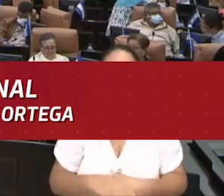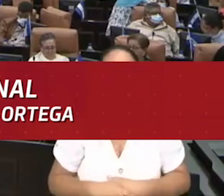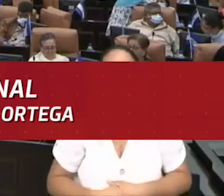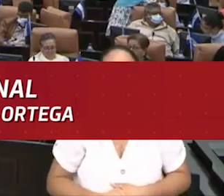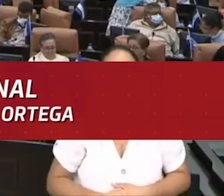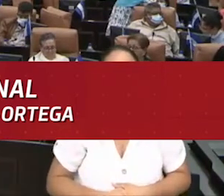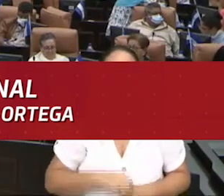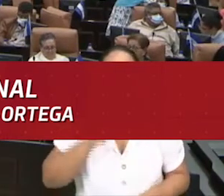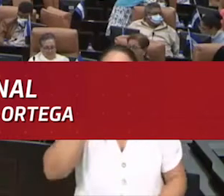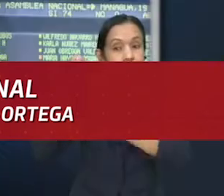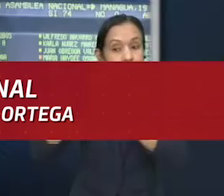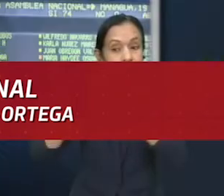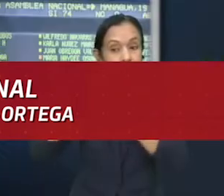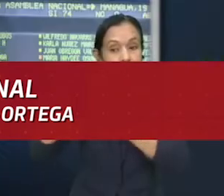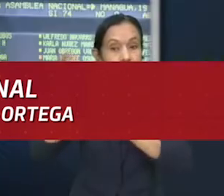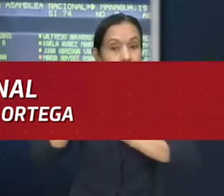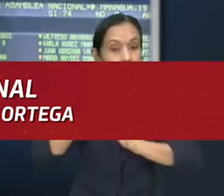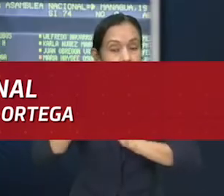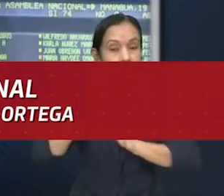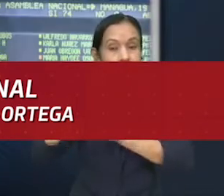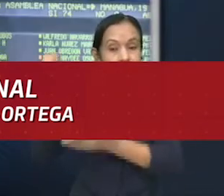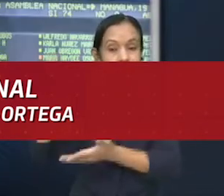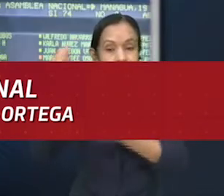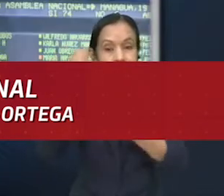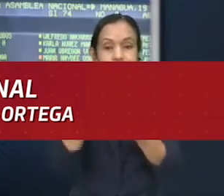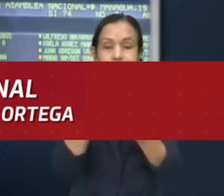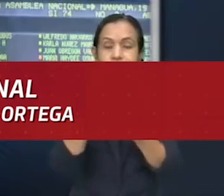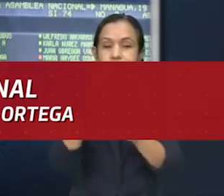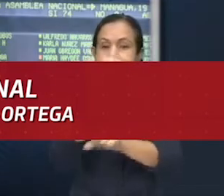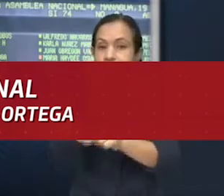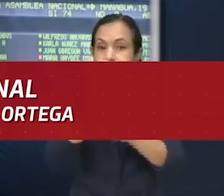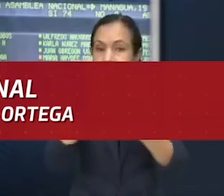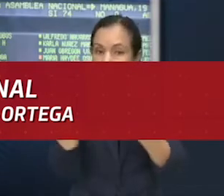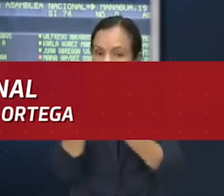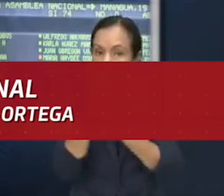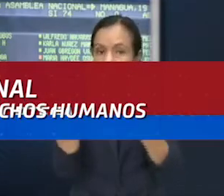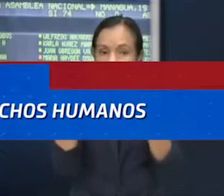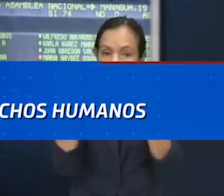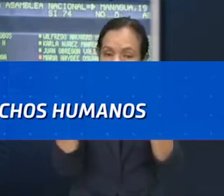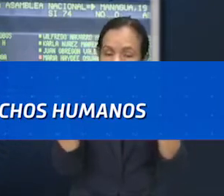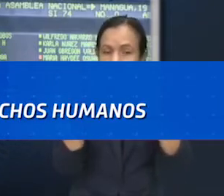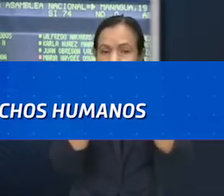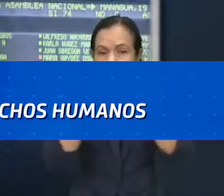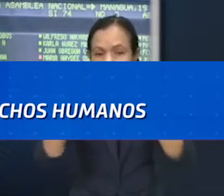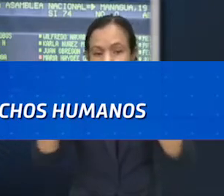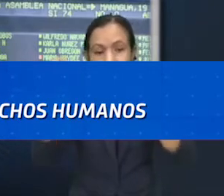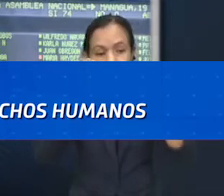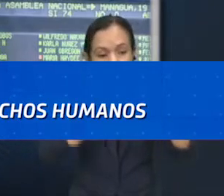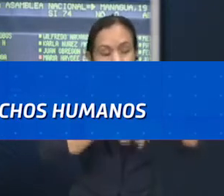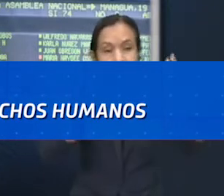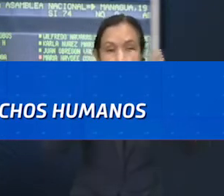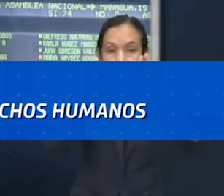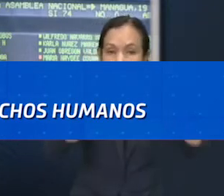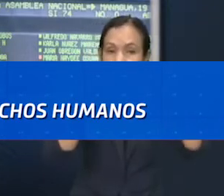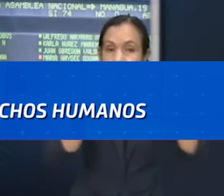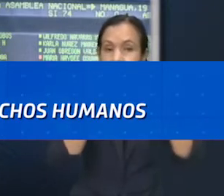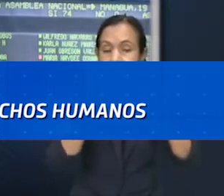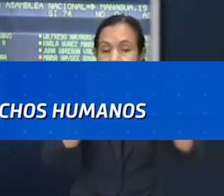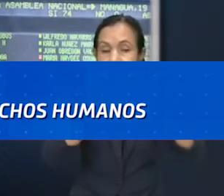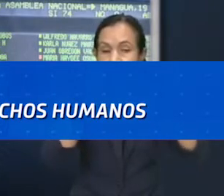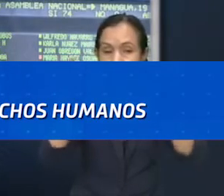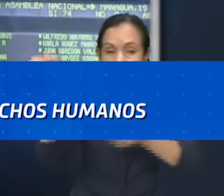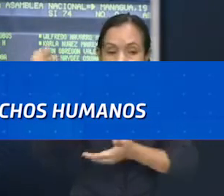ejecutar este proceso. Los fondos que toda organización sin fines de lucro trae para este país, trae para